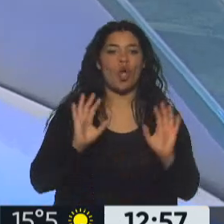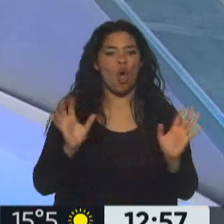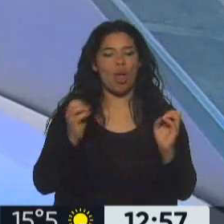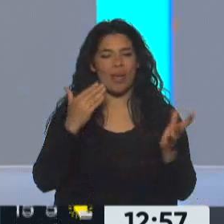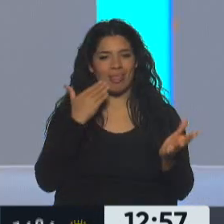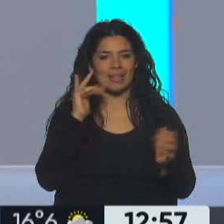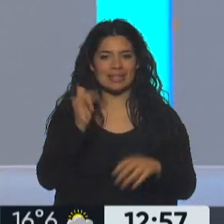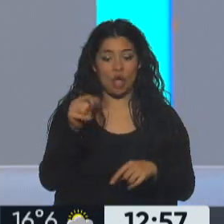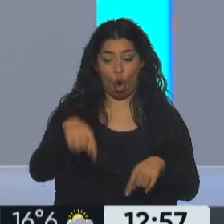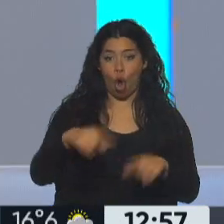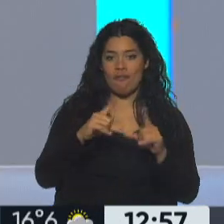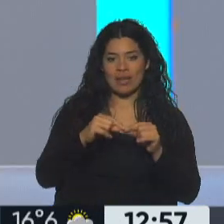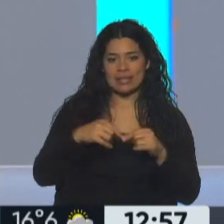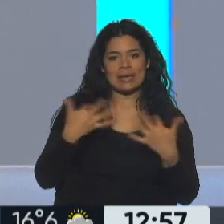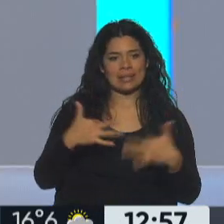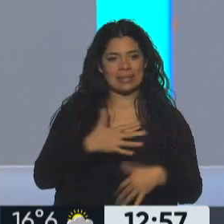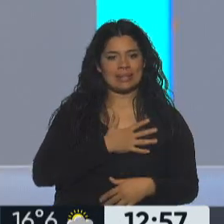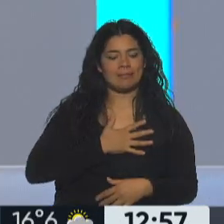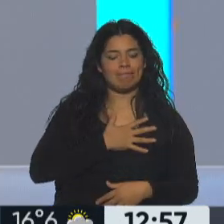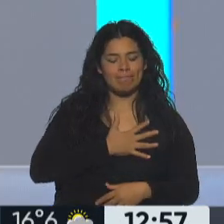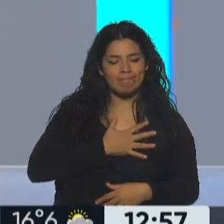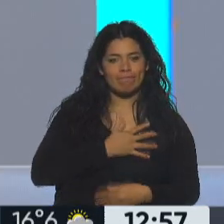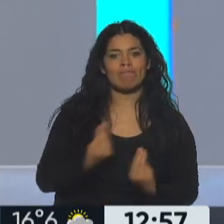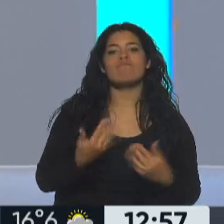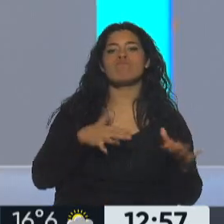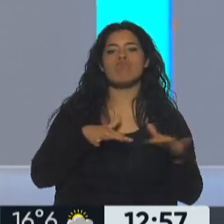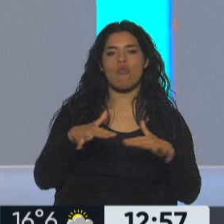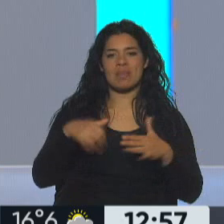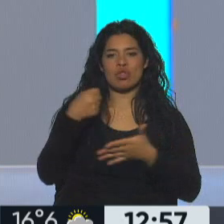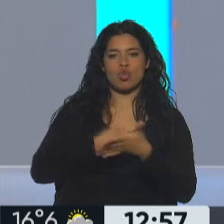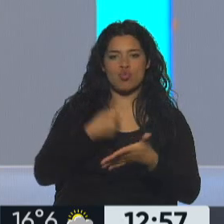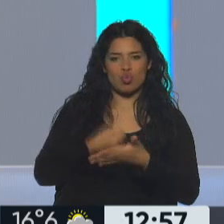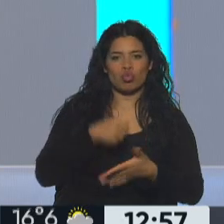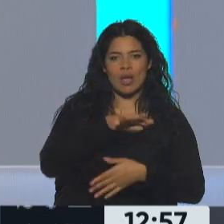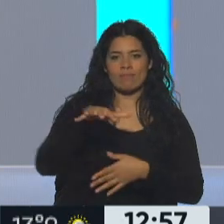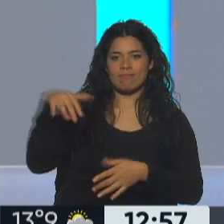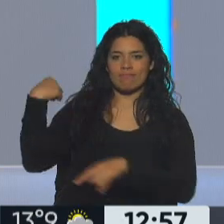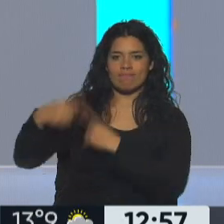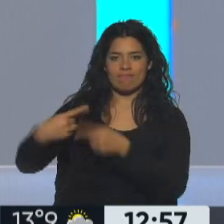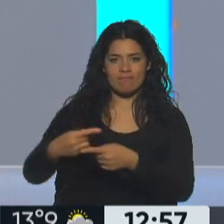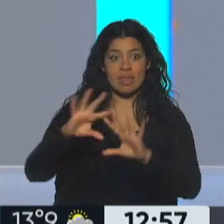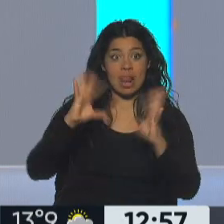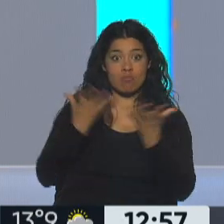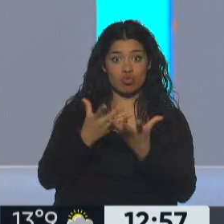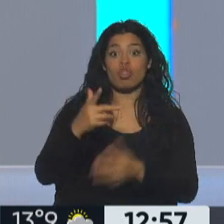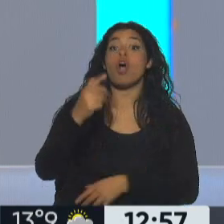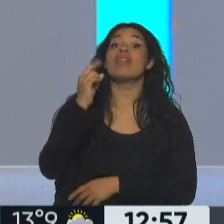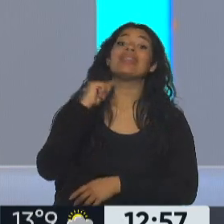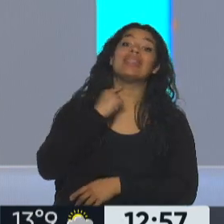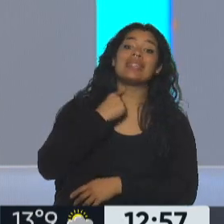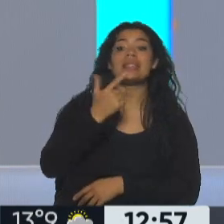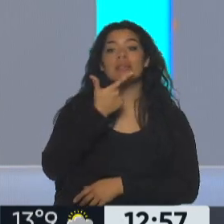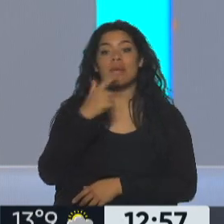efectivamente. Es una fecha muy sentida para todo el movimiento indígena del mundo. Esto, ¿no? 13 de septiembre del año 2007,